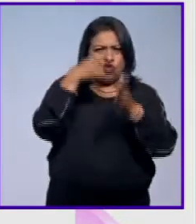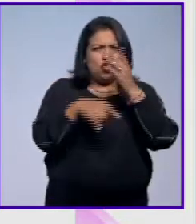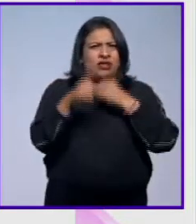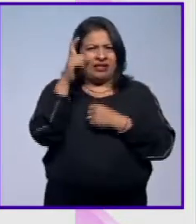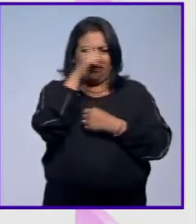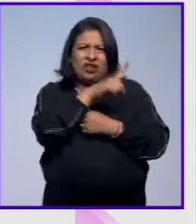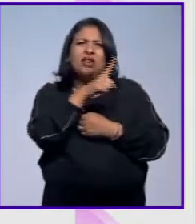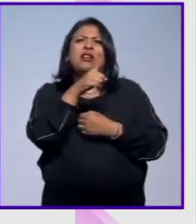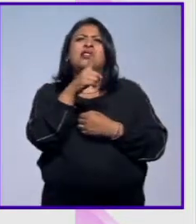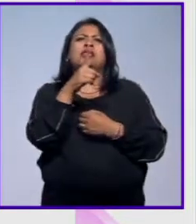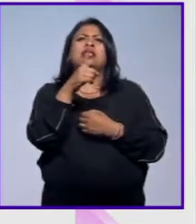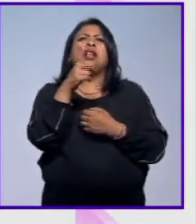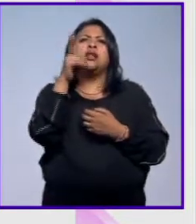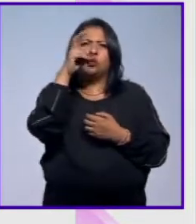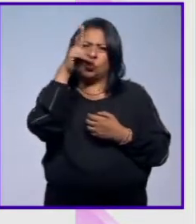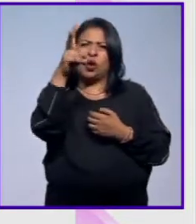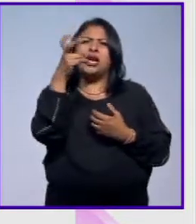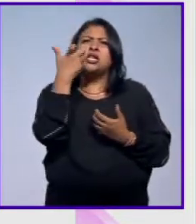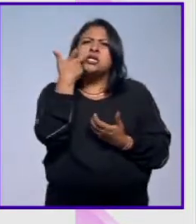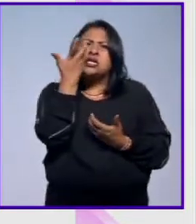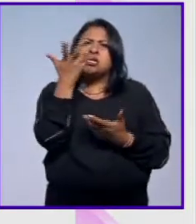ambiciosos y con sueños.